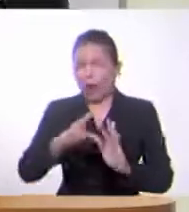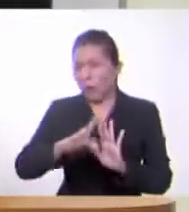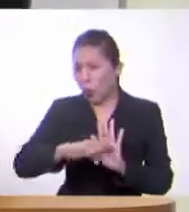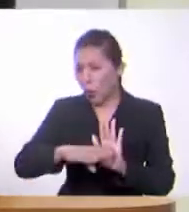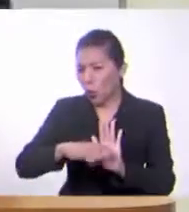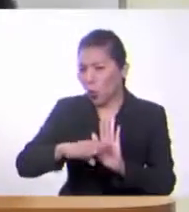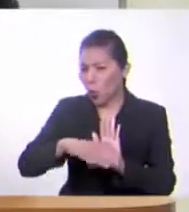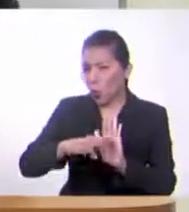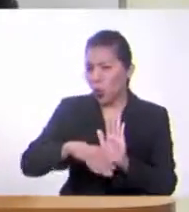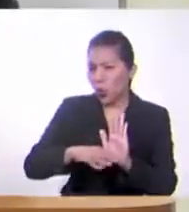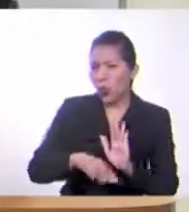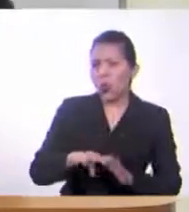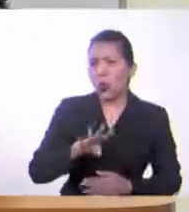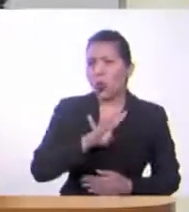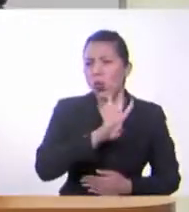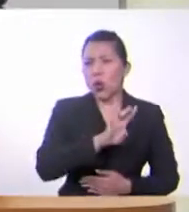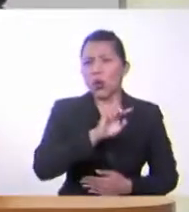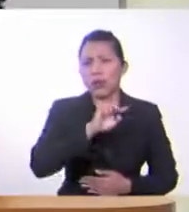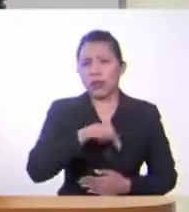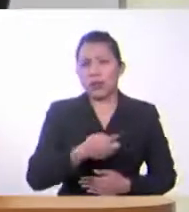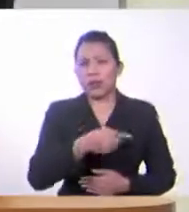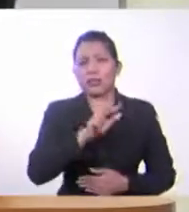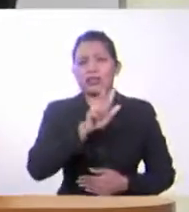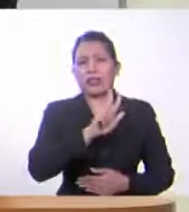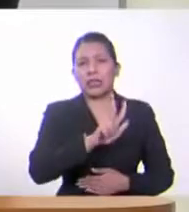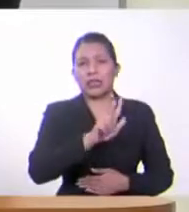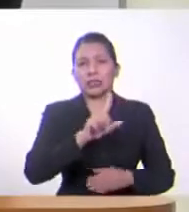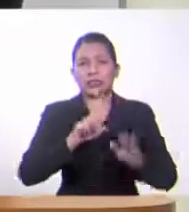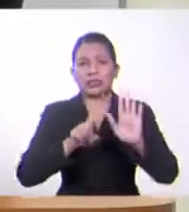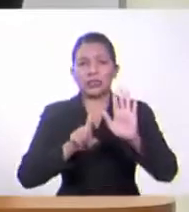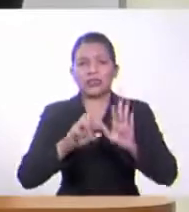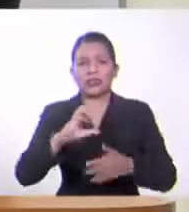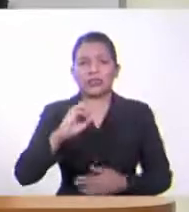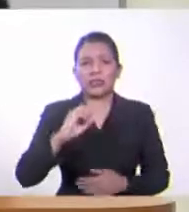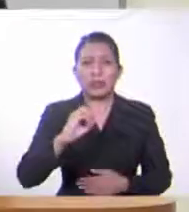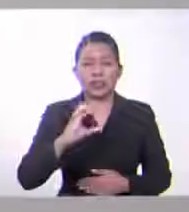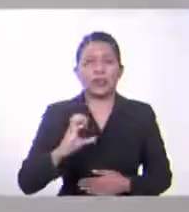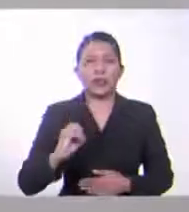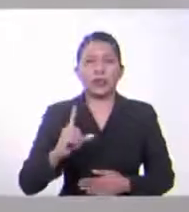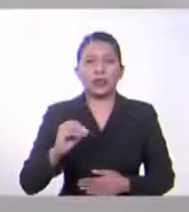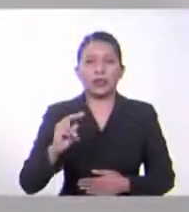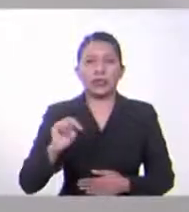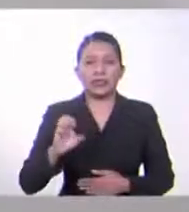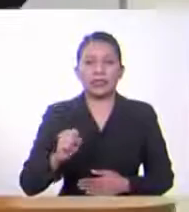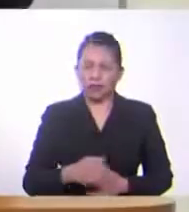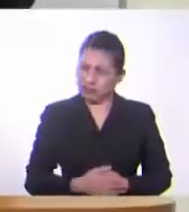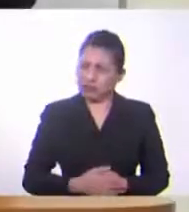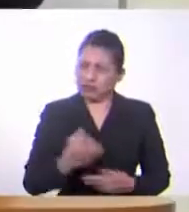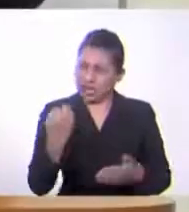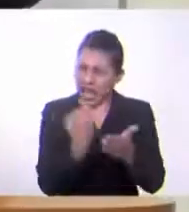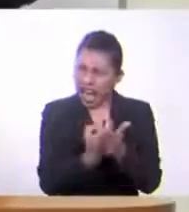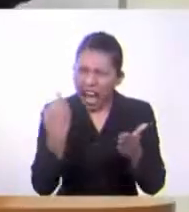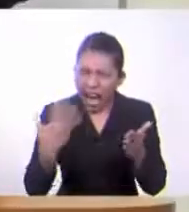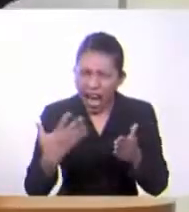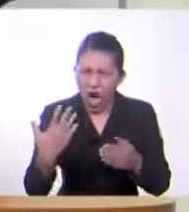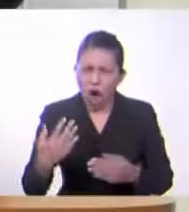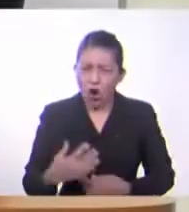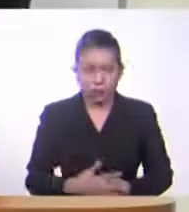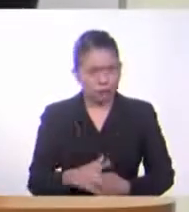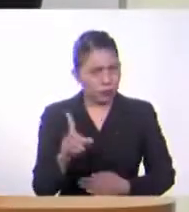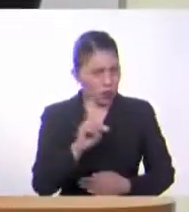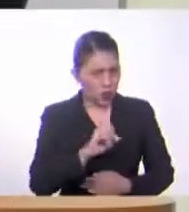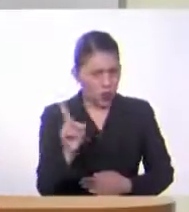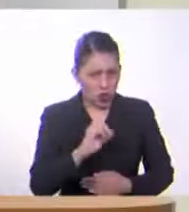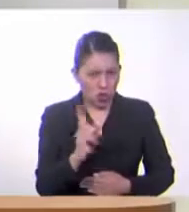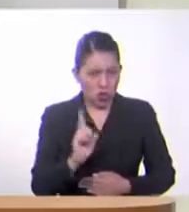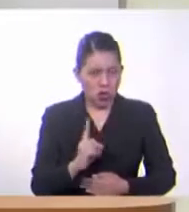Baratísimo. Cuatro mil trescientos sesenta colores. Dios mío. Siento que está caro. No. Es que